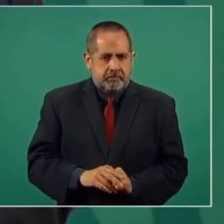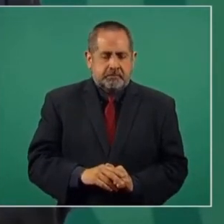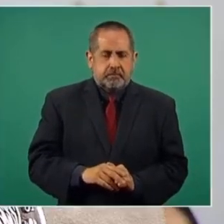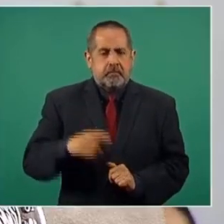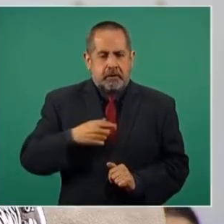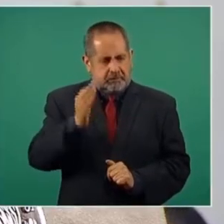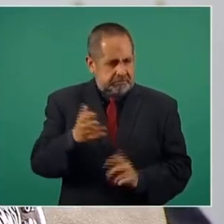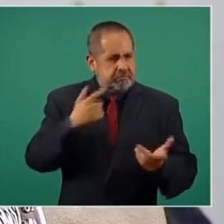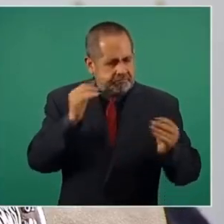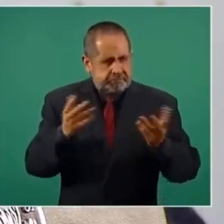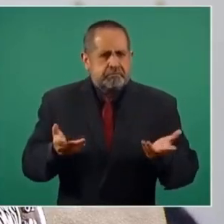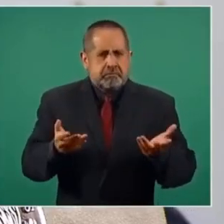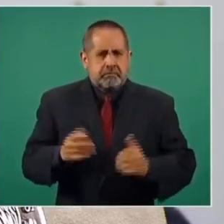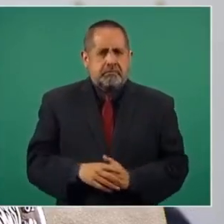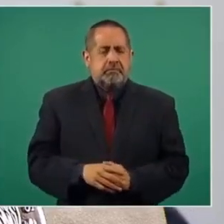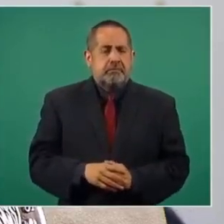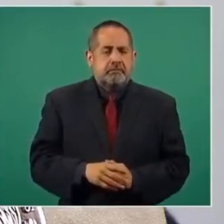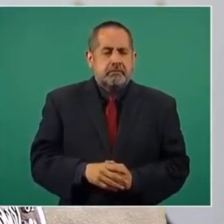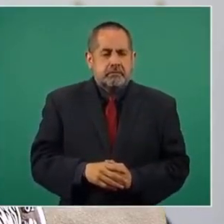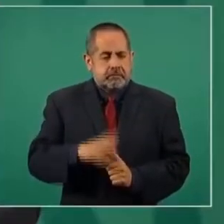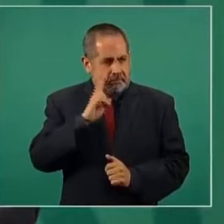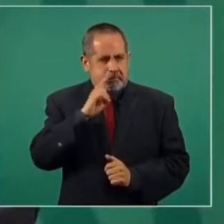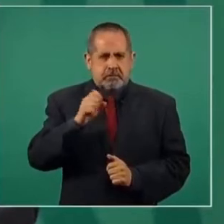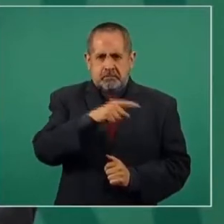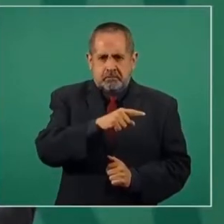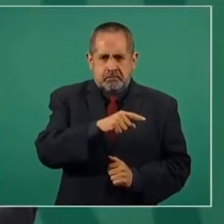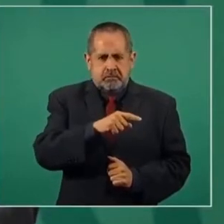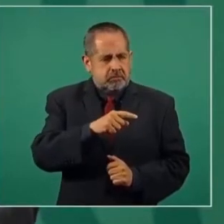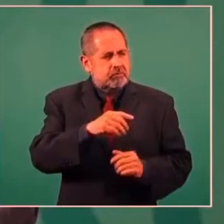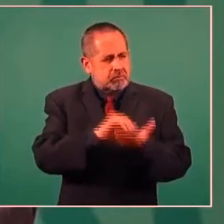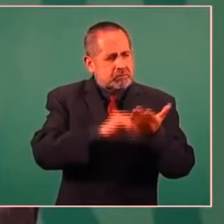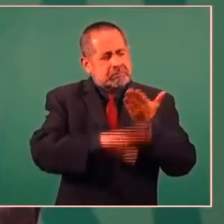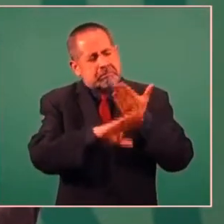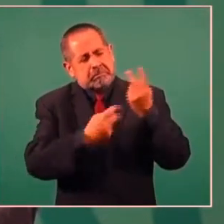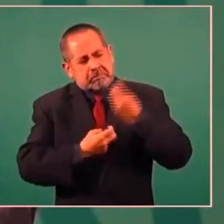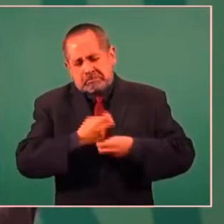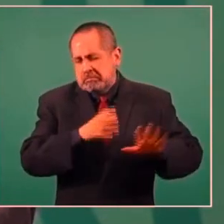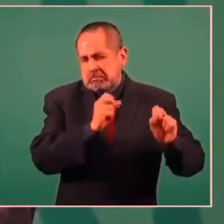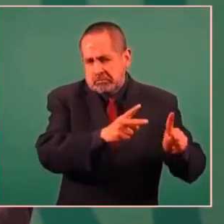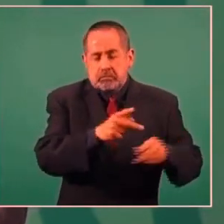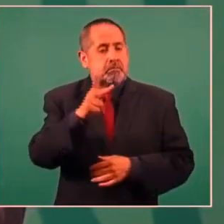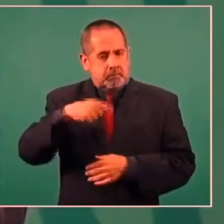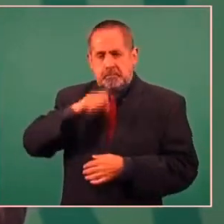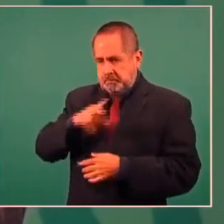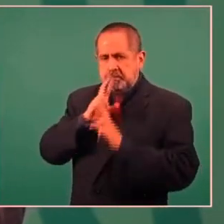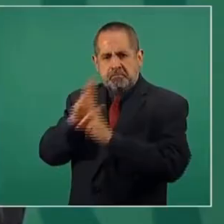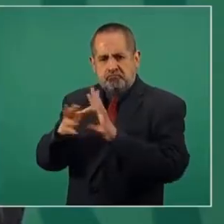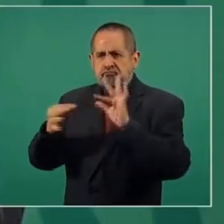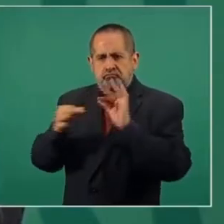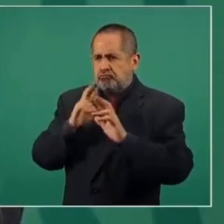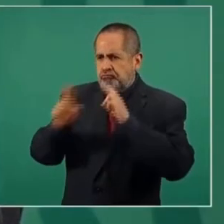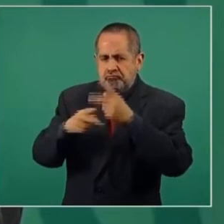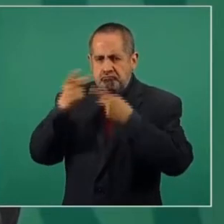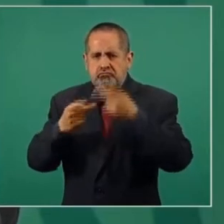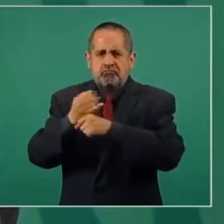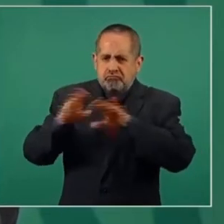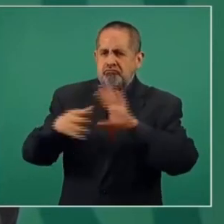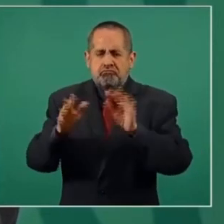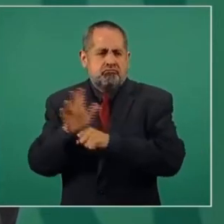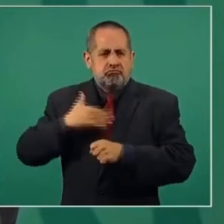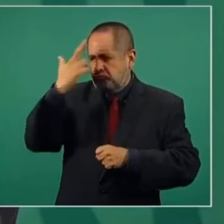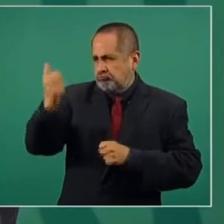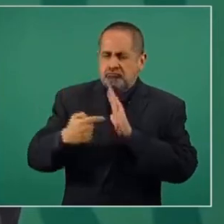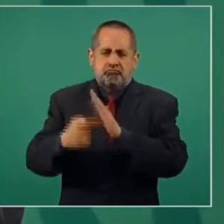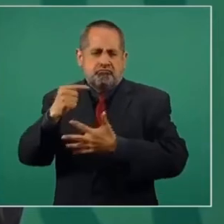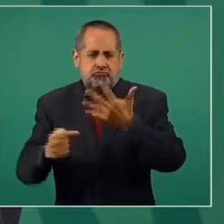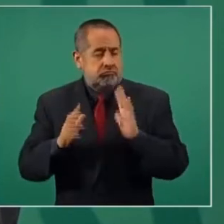Yo acepto de que se mantenga la campaña en contra de nosotros. Nada más que también nosotros podamos replicar. Informar, argumentar.